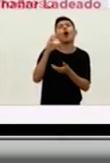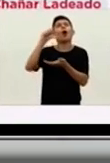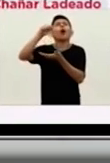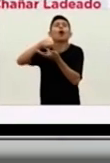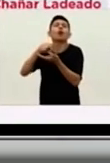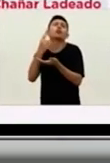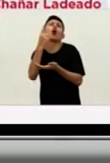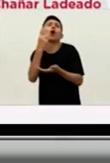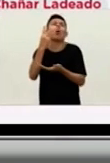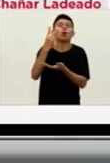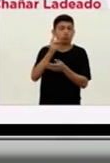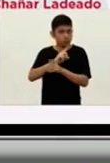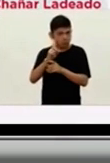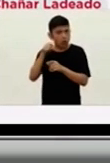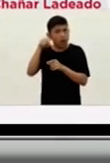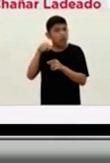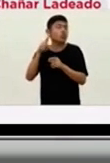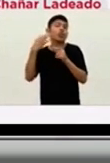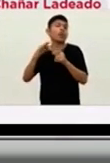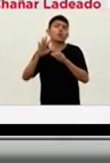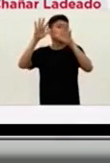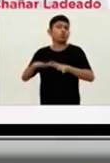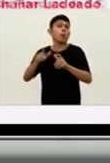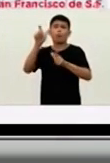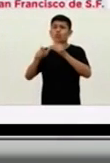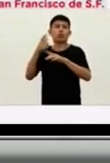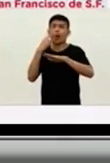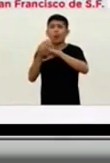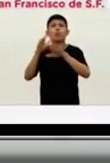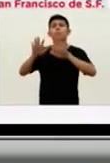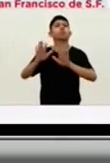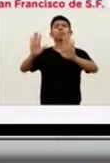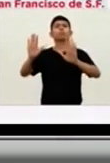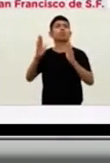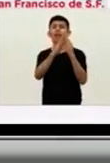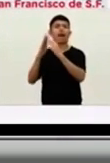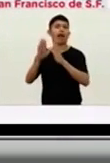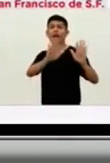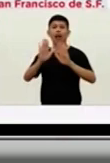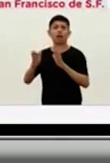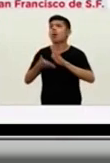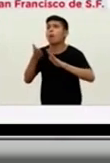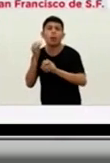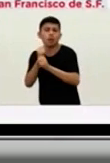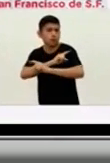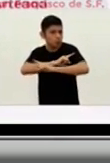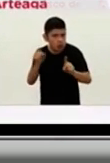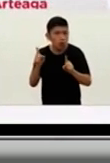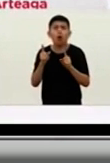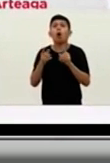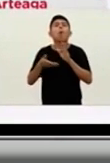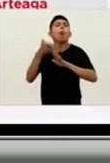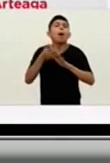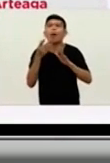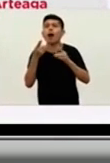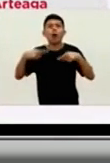localidad, pero eso lleva a un aislamiento de muchas personas que tienen que estar aisladas, que no pueden ir a trabajar, que no pueden estar haciendo